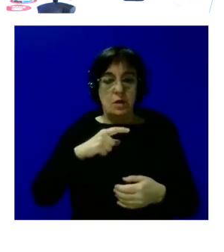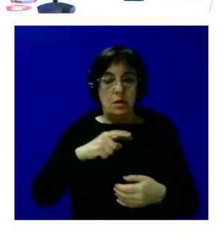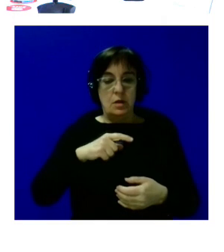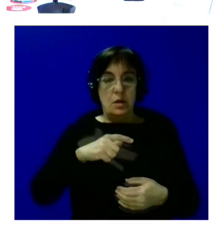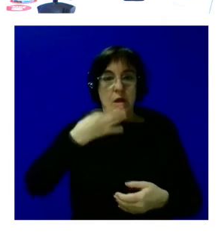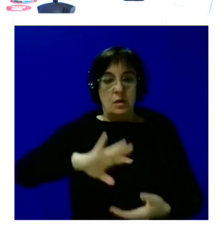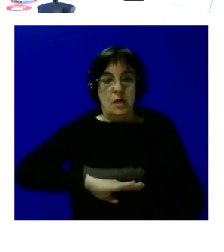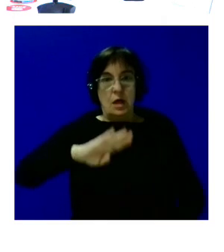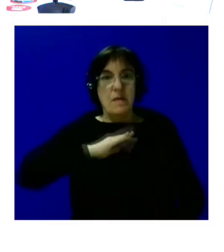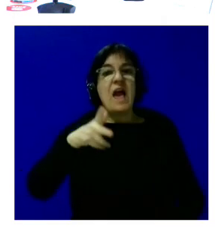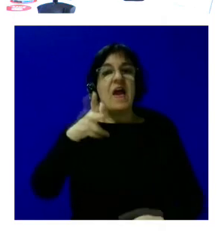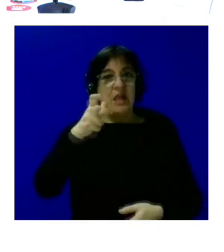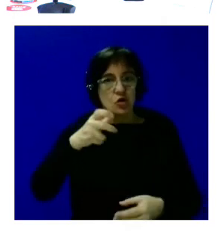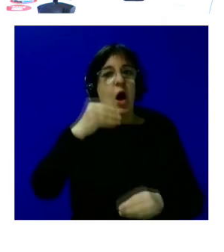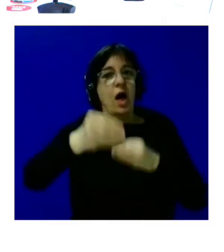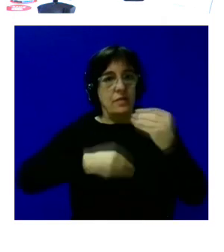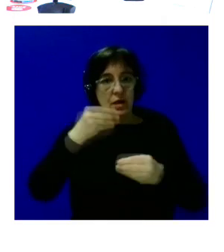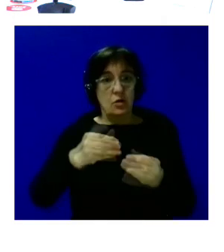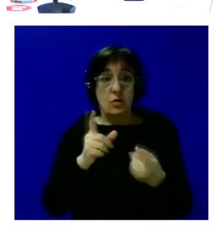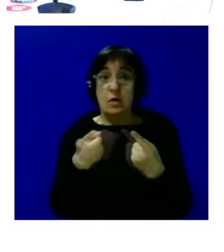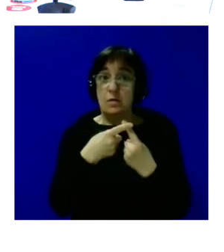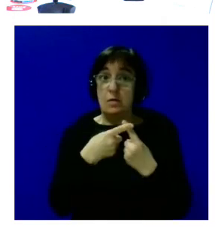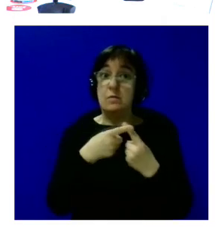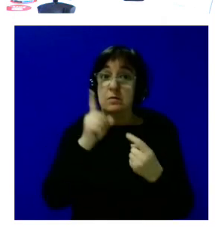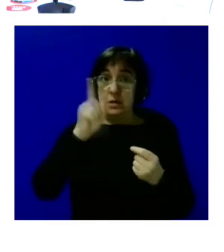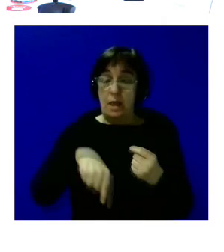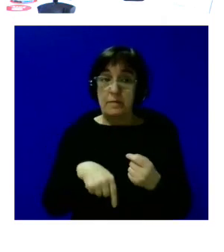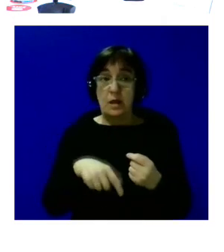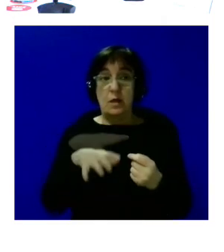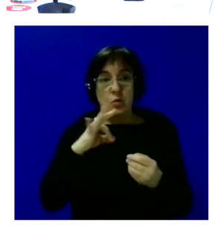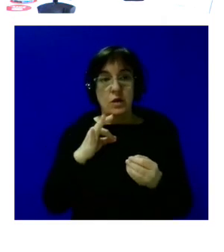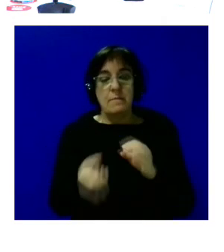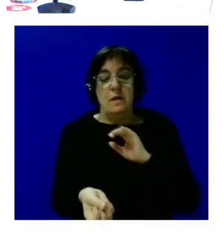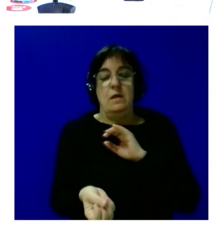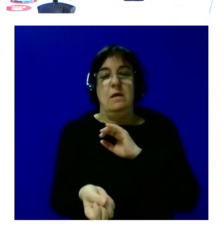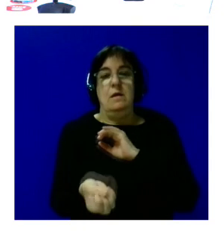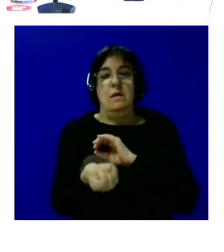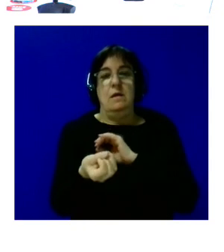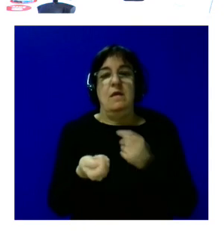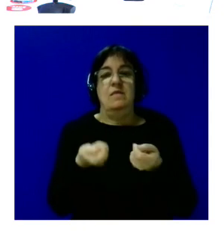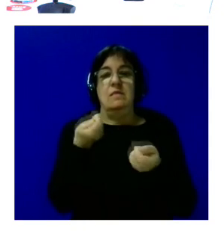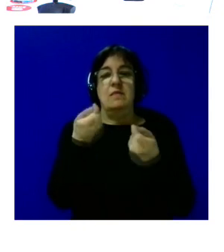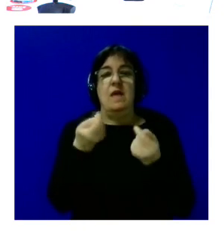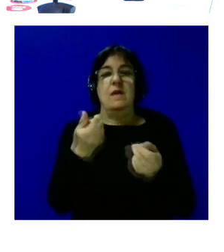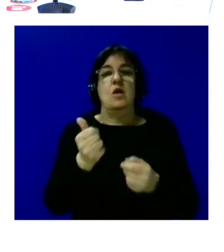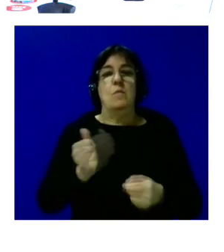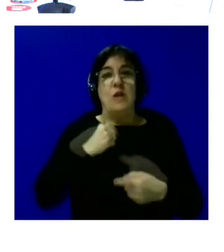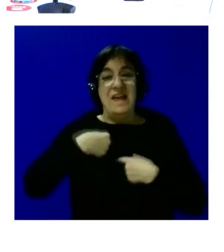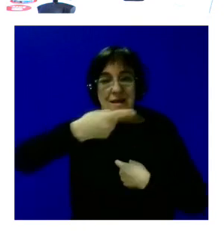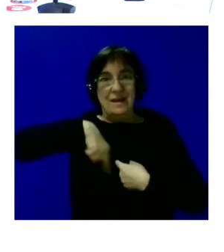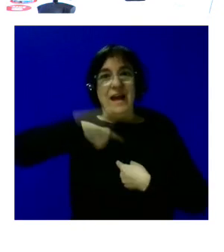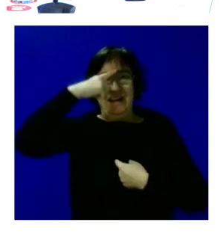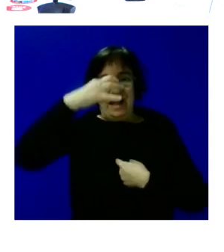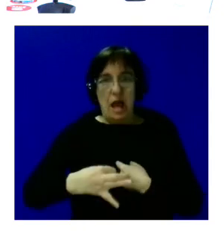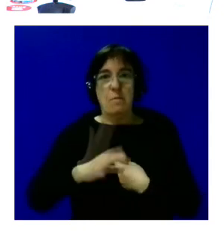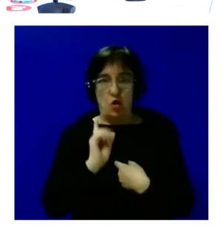el empleo y el derecho de ejercerla y desde ahí podremos ir generando esas oportunidades pero siempre que nos lo creamos una